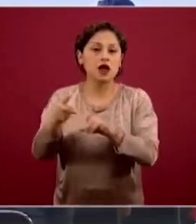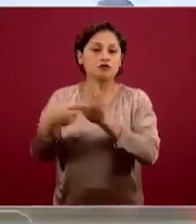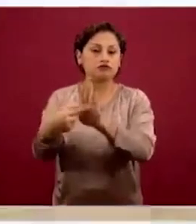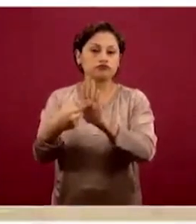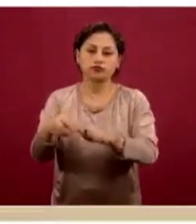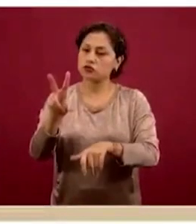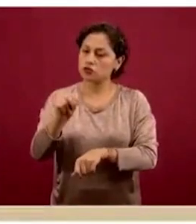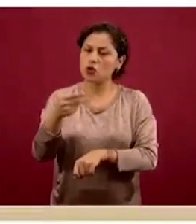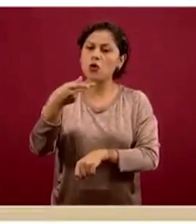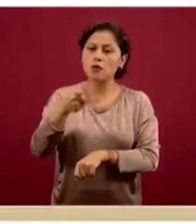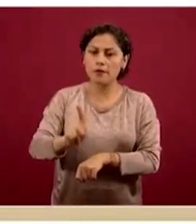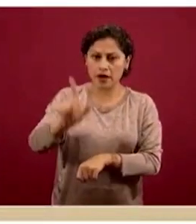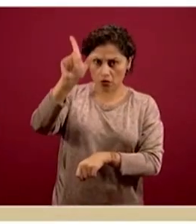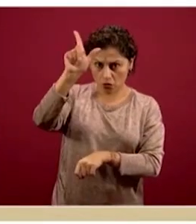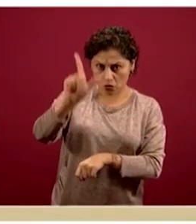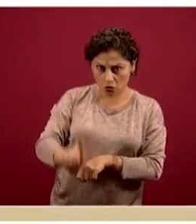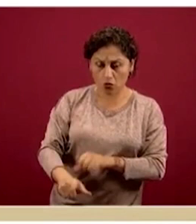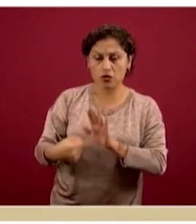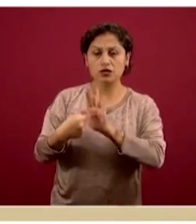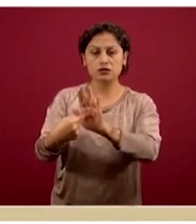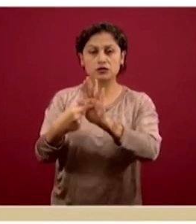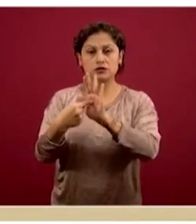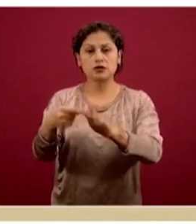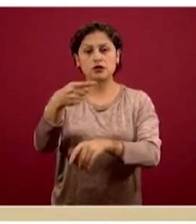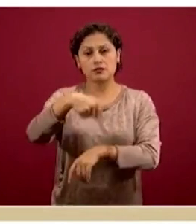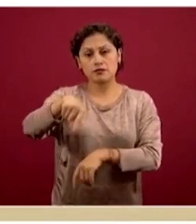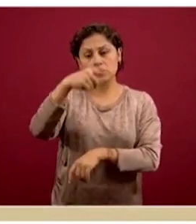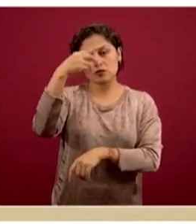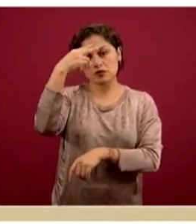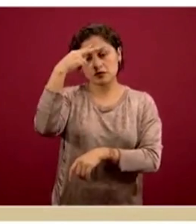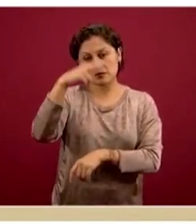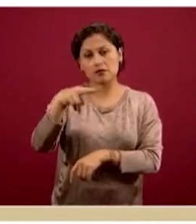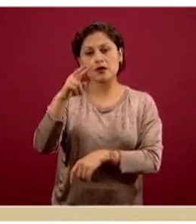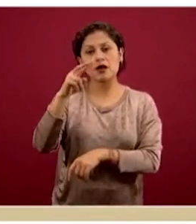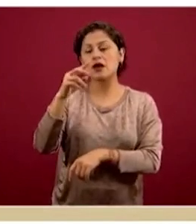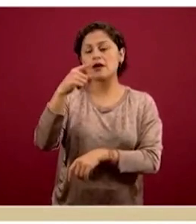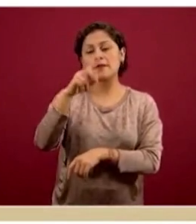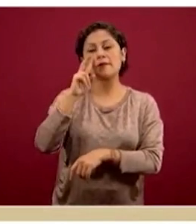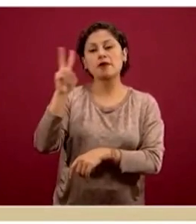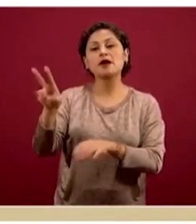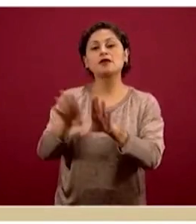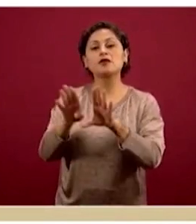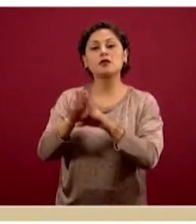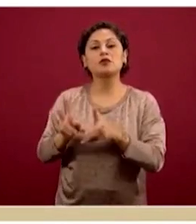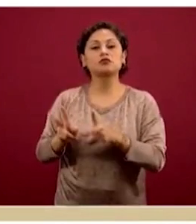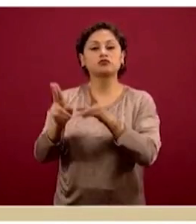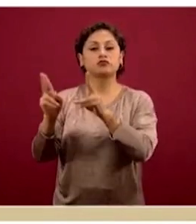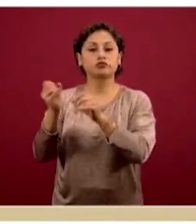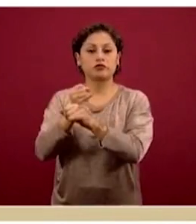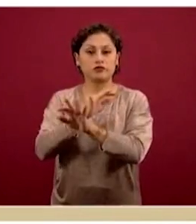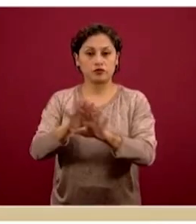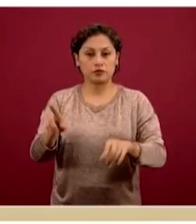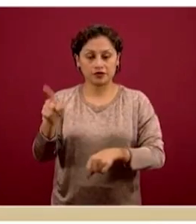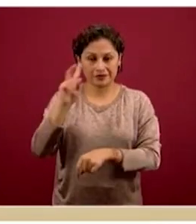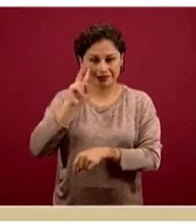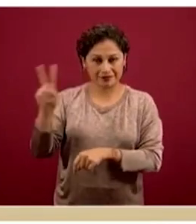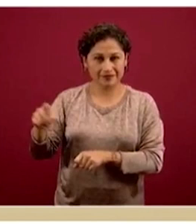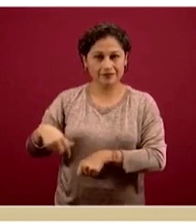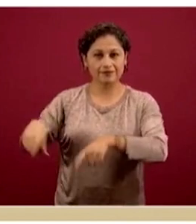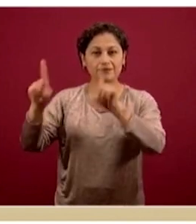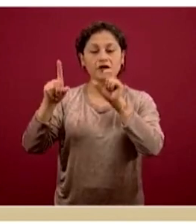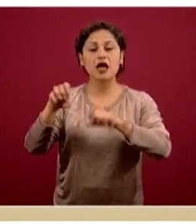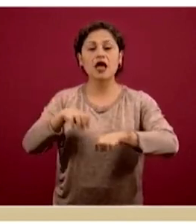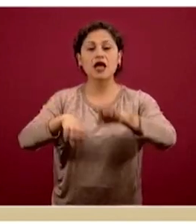sí todos los lunes, vamos a estarlas actualizando para que tengan ustedes un corte. Aquí tenemos precisamente la distribución por grupos de edad, ya lo habíamos presentado en